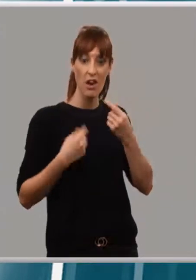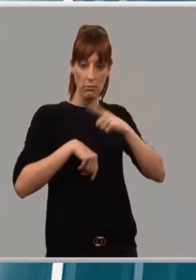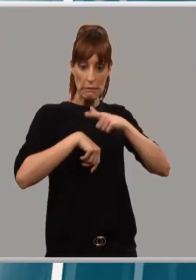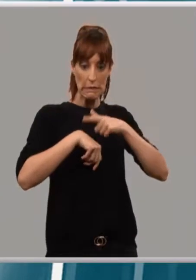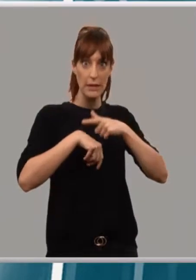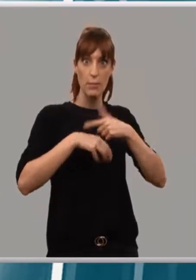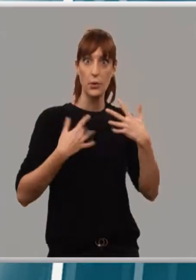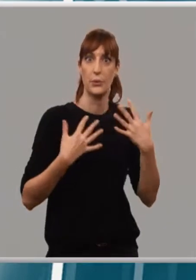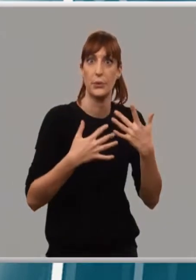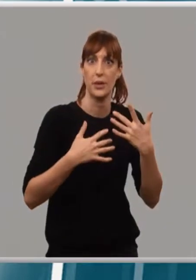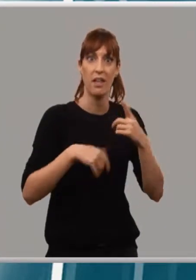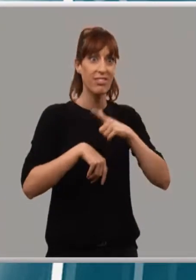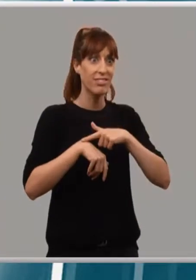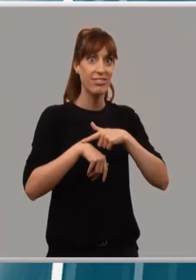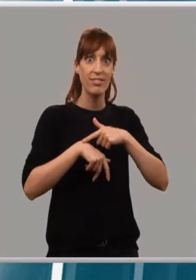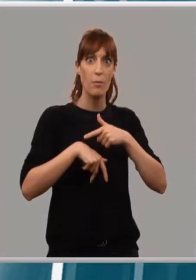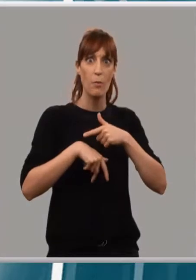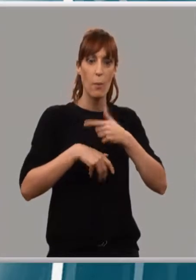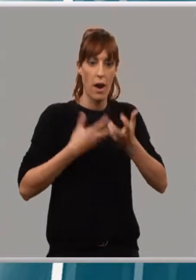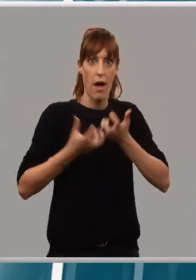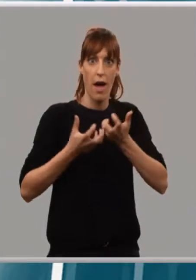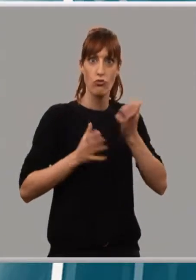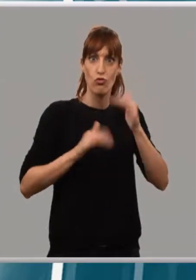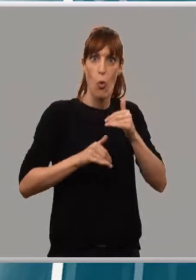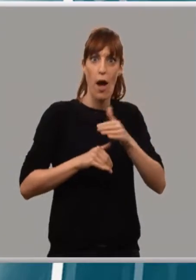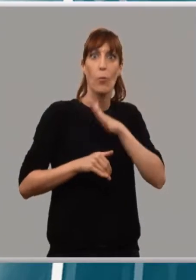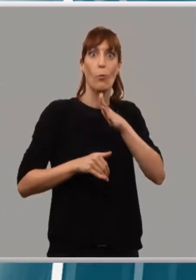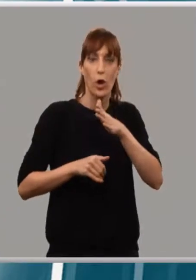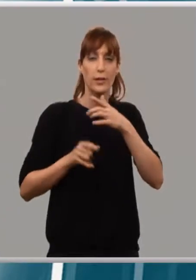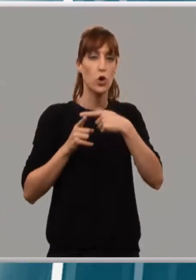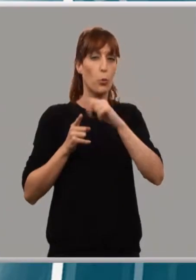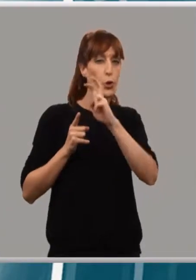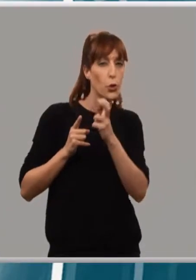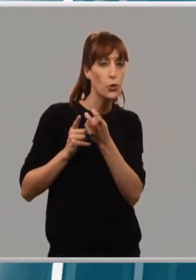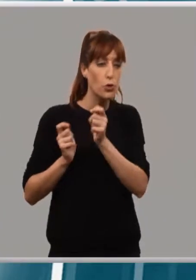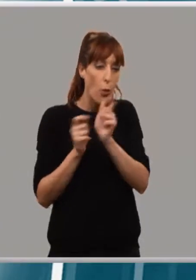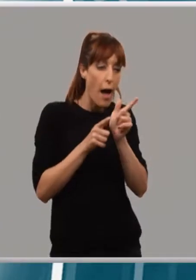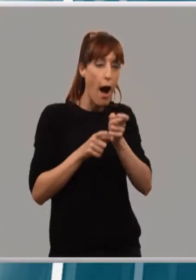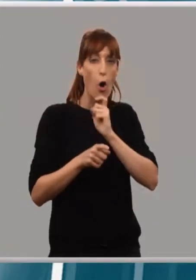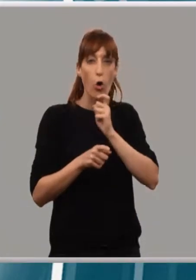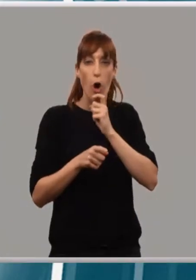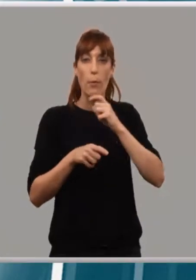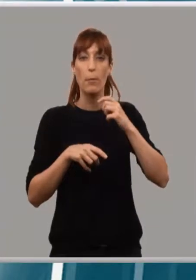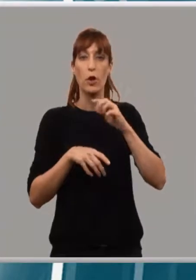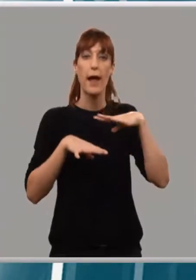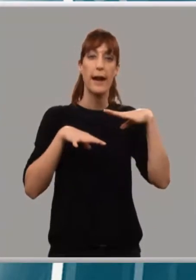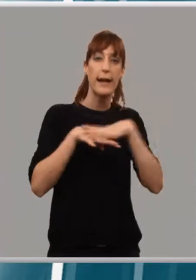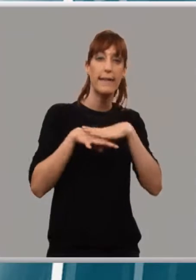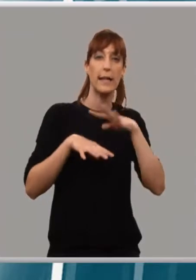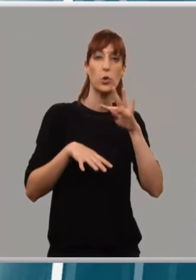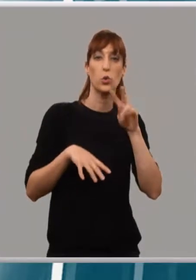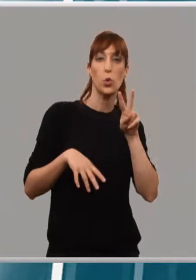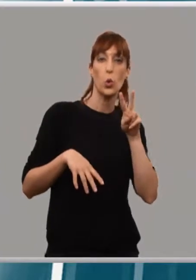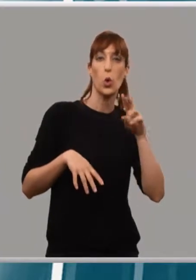cómo podemos acercar esos productos a los consumidores, el on the go, el ready to eat, ready to cook, todo lo que le